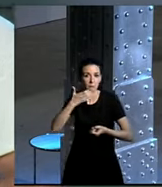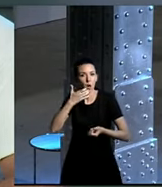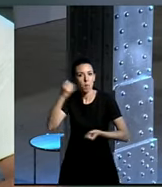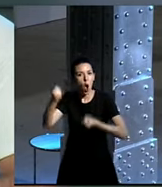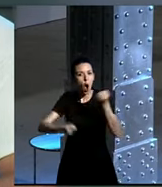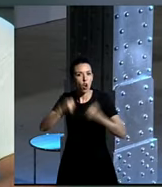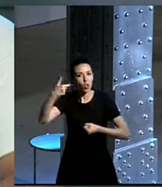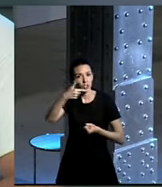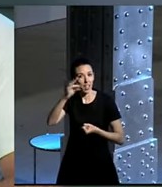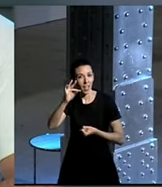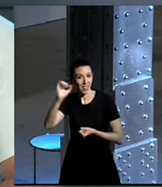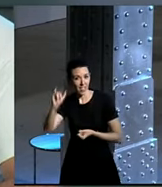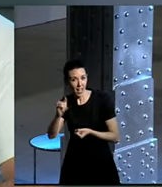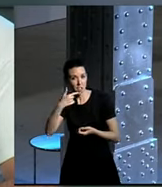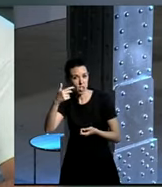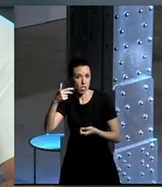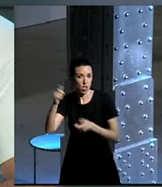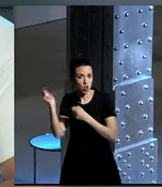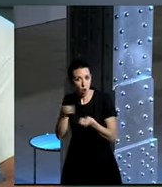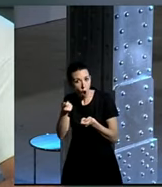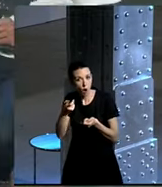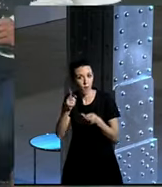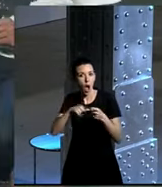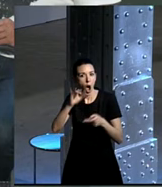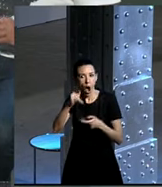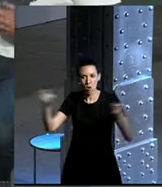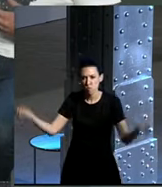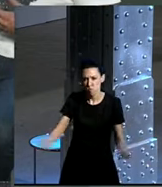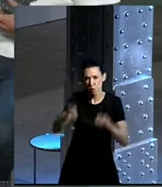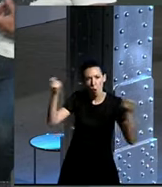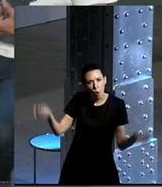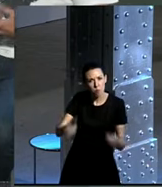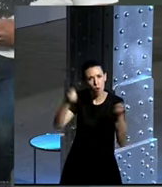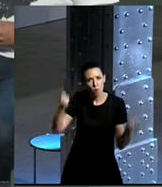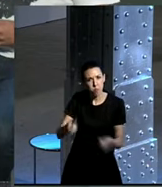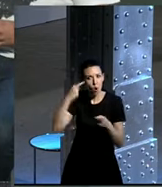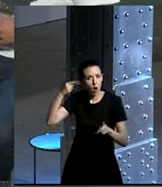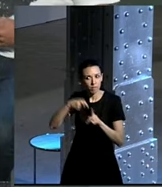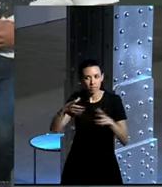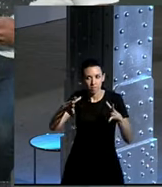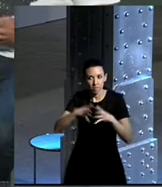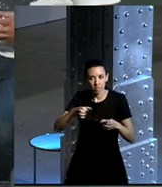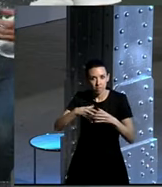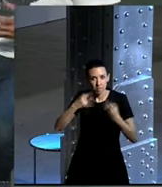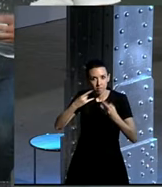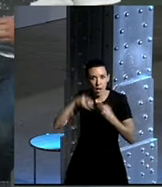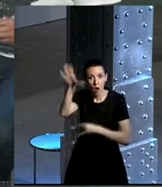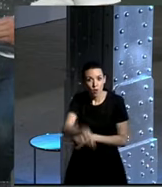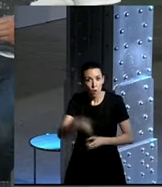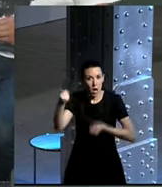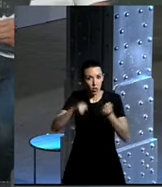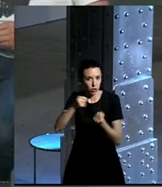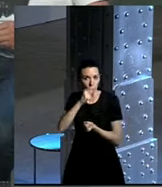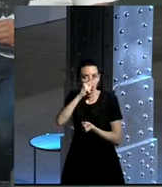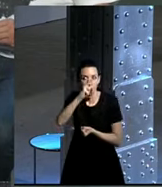una marca de coches GTI, 16 válvulas, que tiene enormes campañas de publicidad para que sientas la imperiosa necesidad de comprarte ese coche cada X